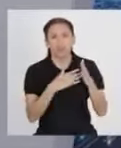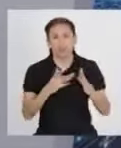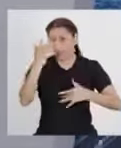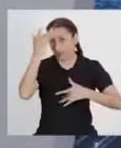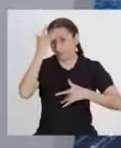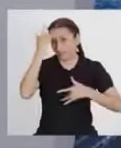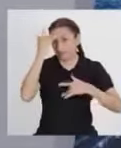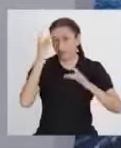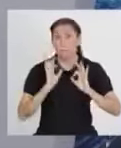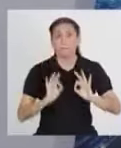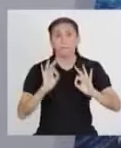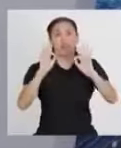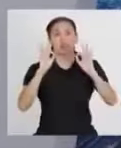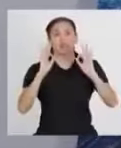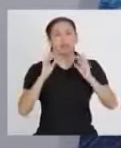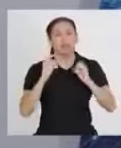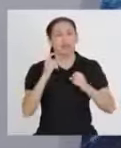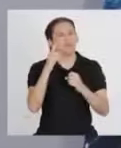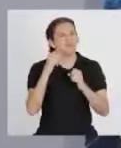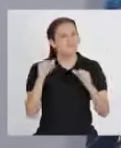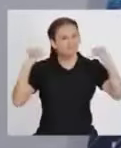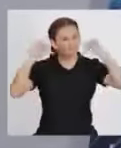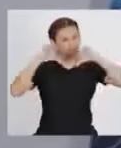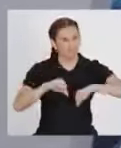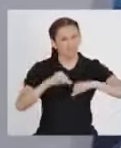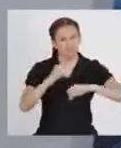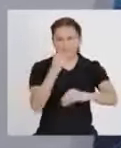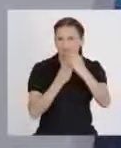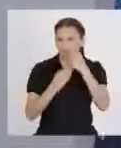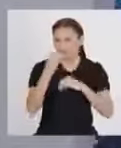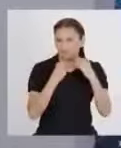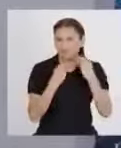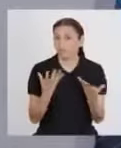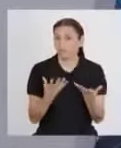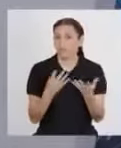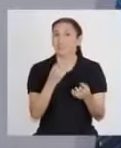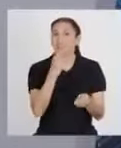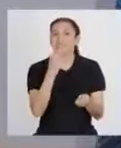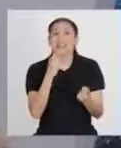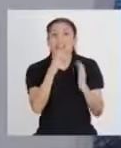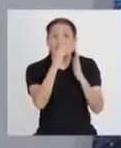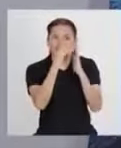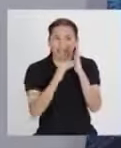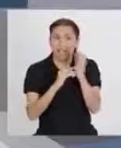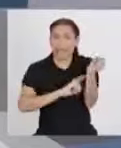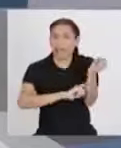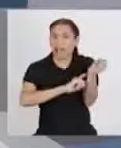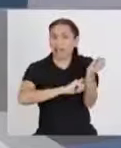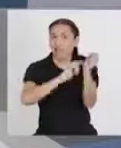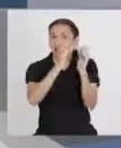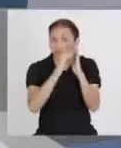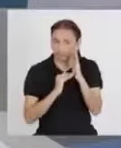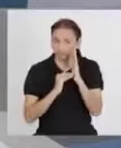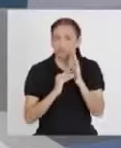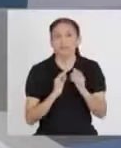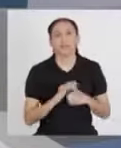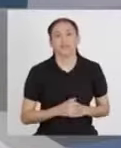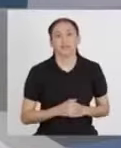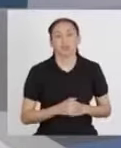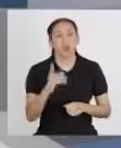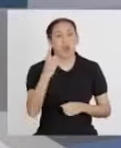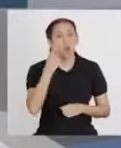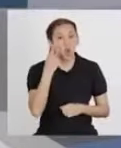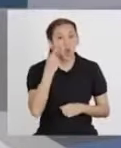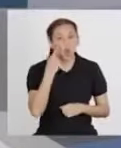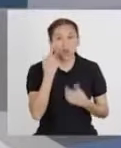enfermedades causadas por una mala nutrición, como la anemia. Conocer